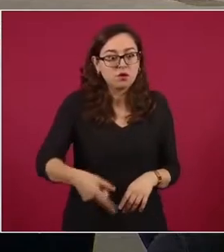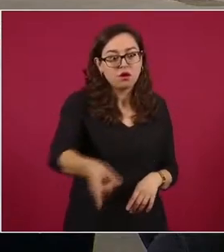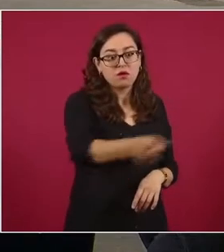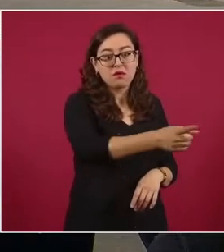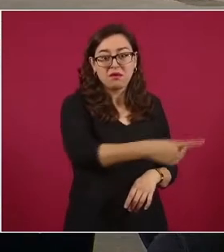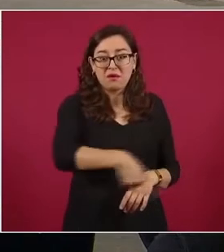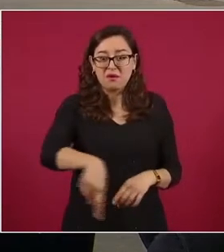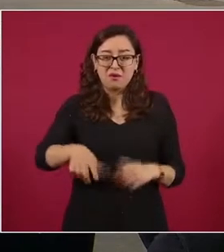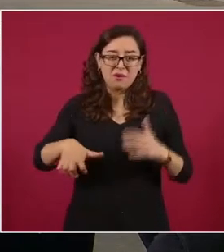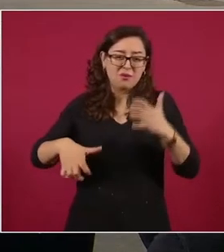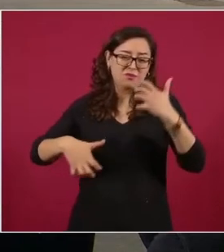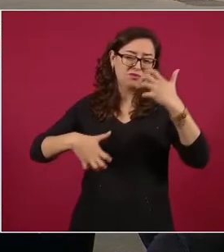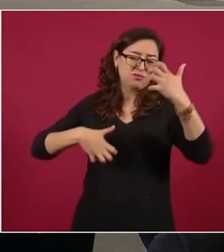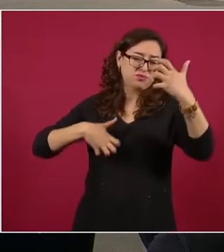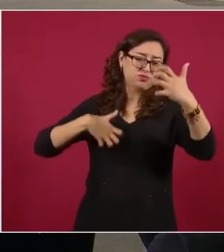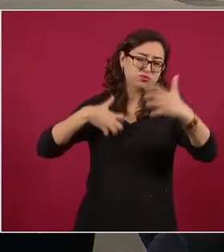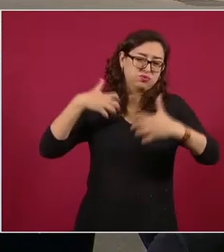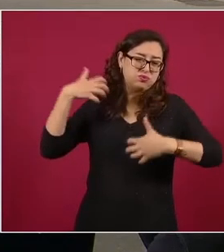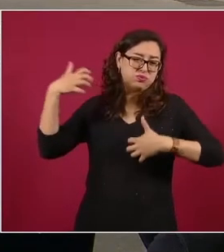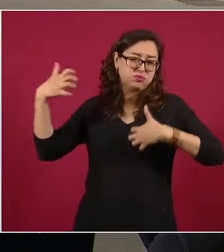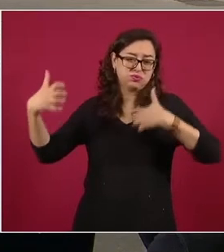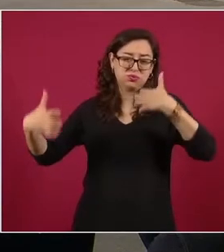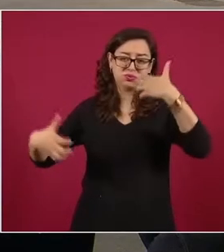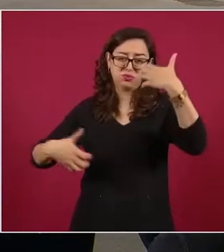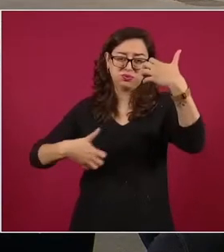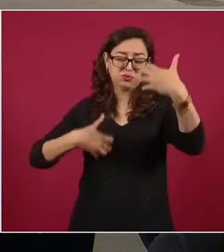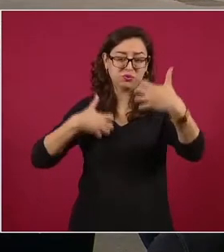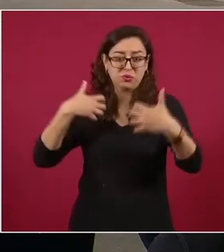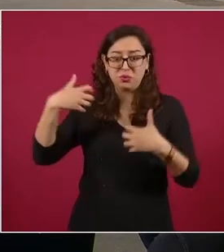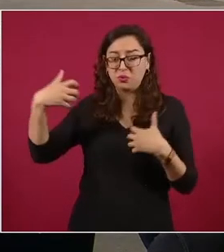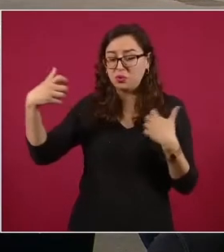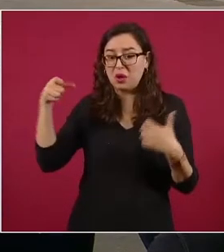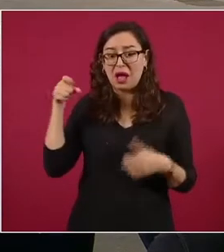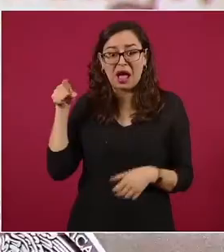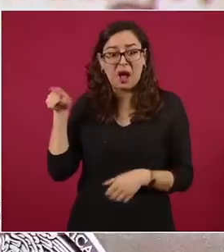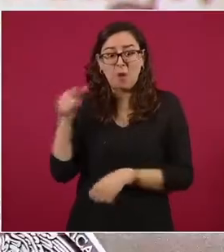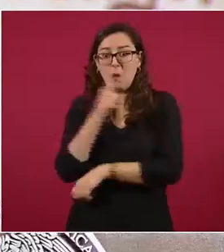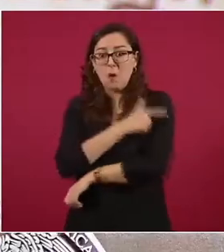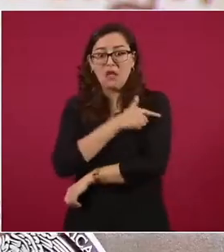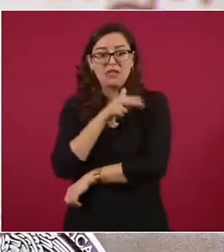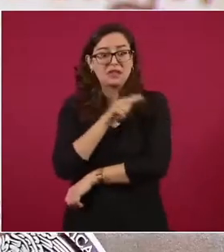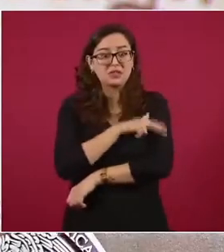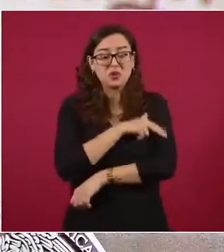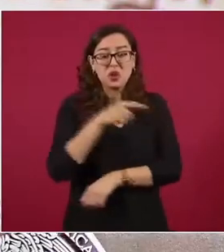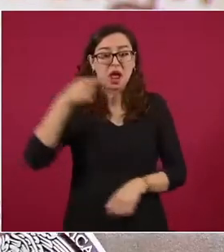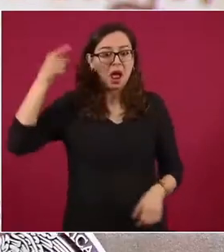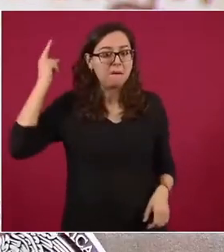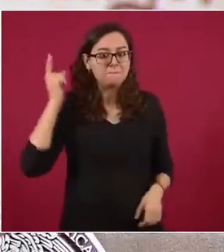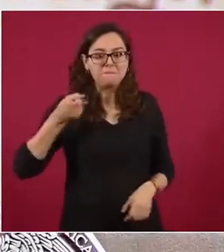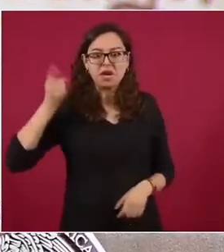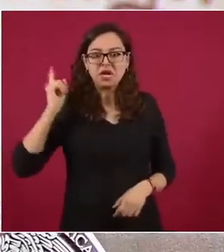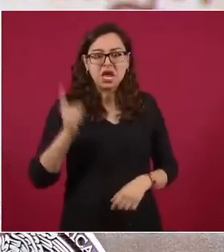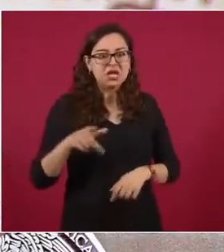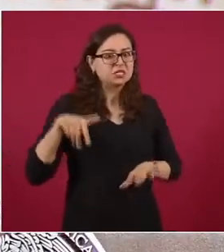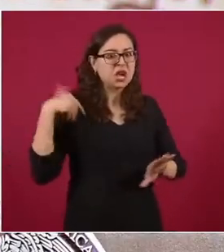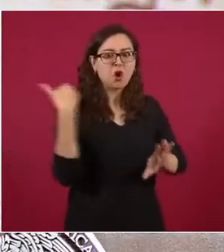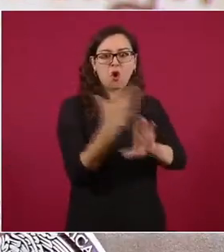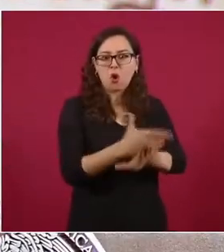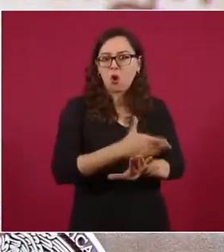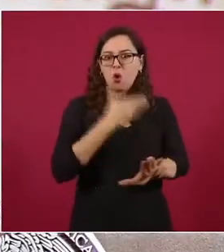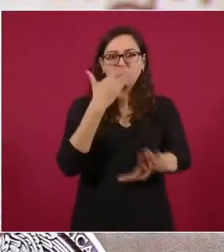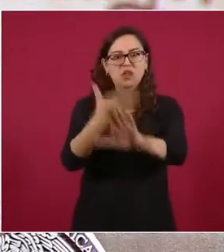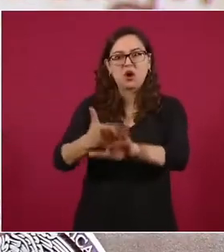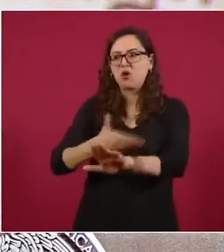periodistas que señalaron que las recomendaciones eran una amenaza para la vida democrática de México.